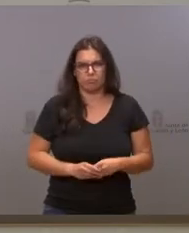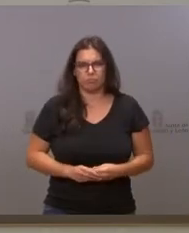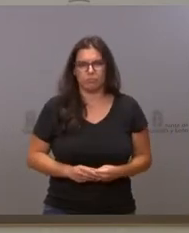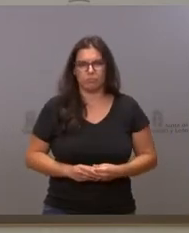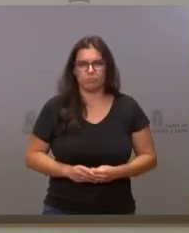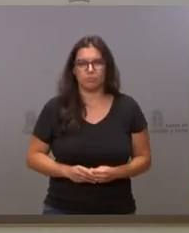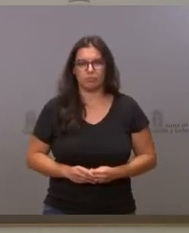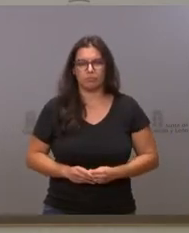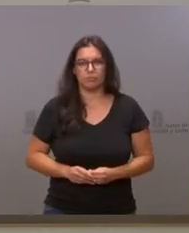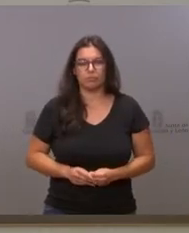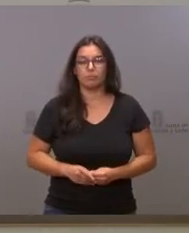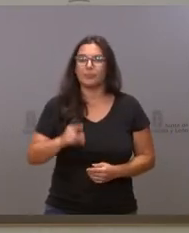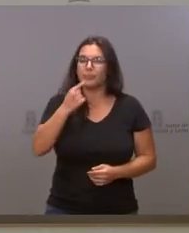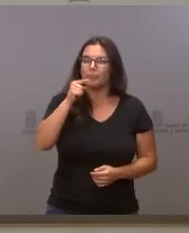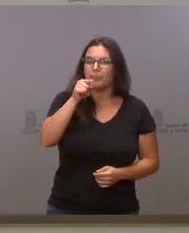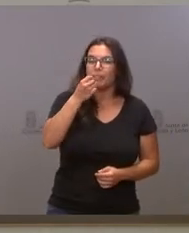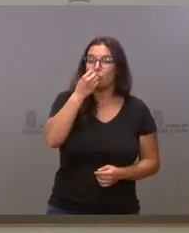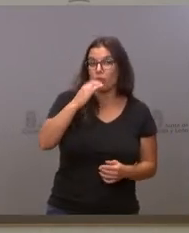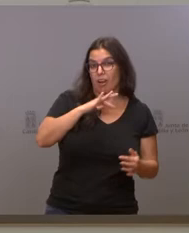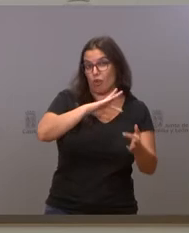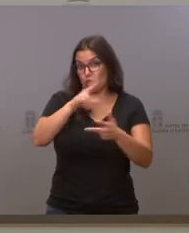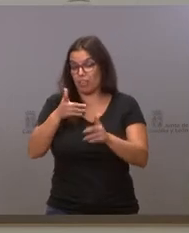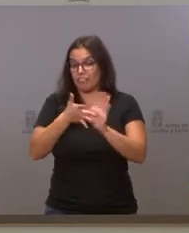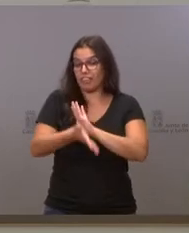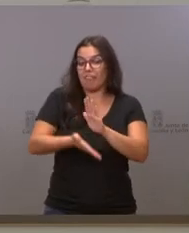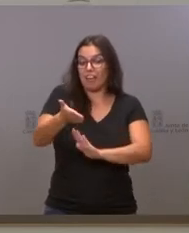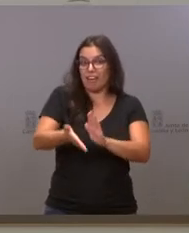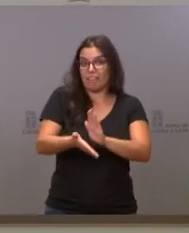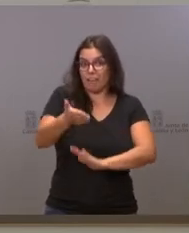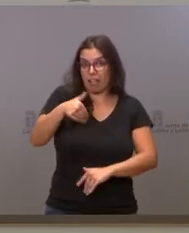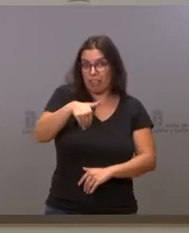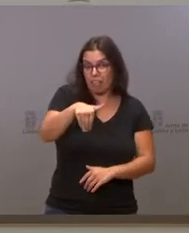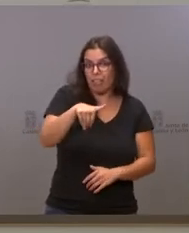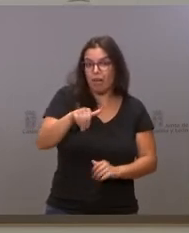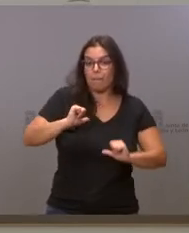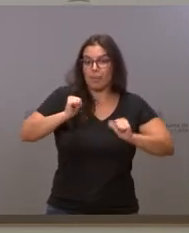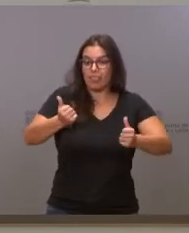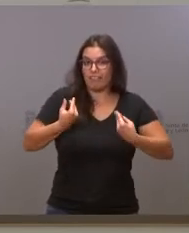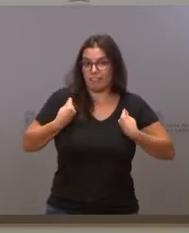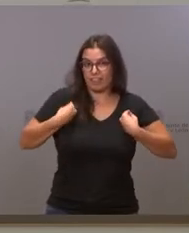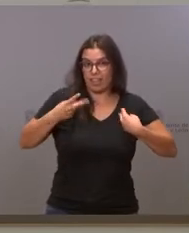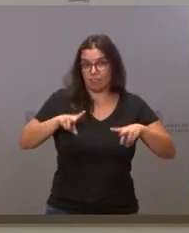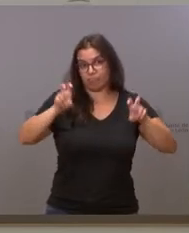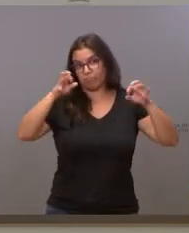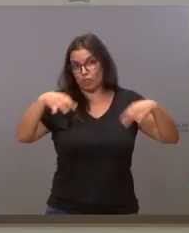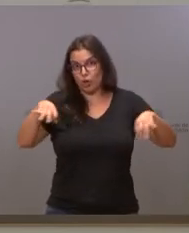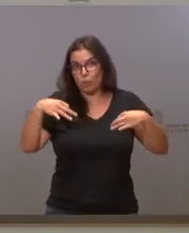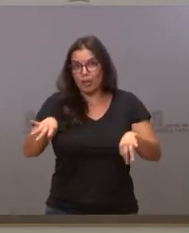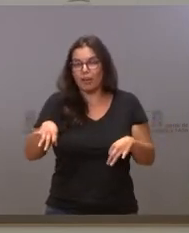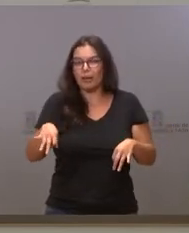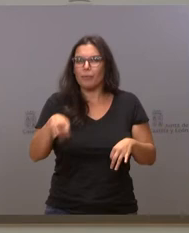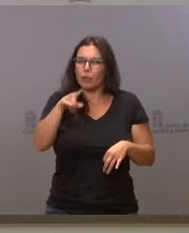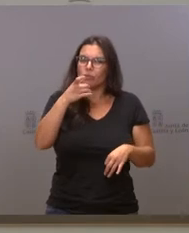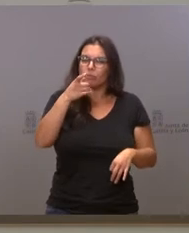Sí, y ha dicho que es una excelente noticia, que vamos encaminados a emprender una vida normal. ¿Cree que esto se